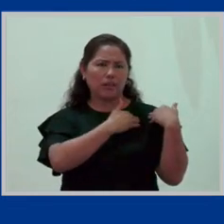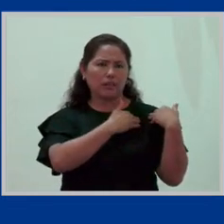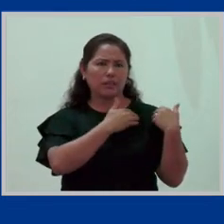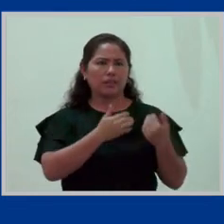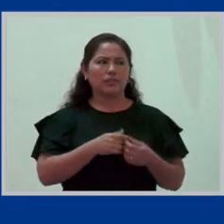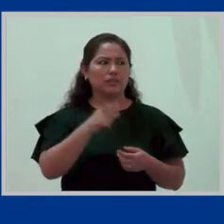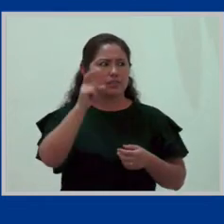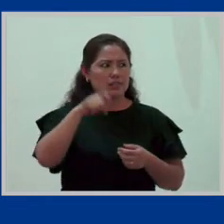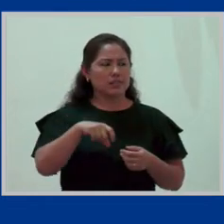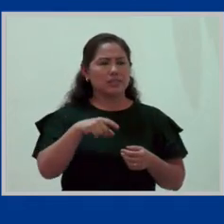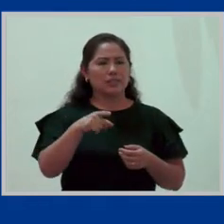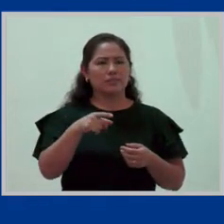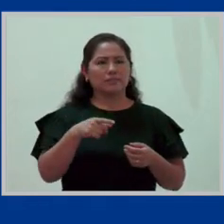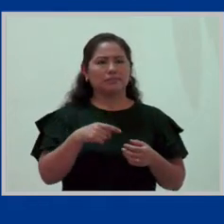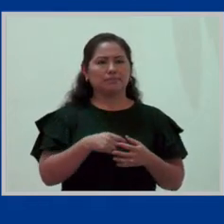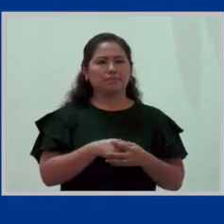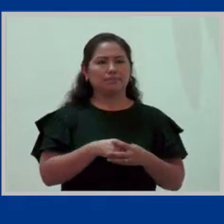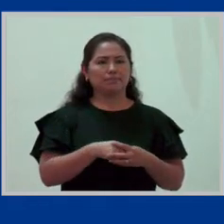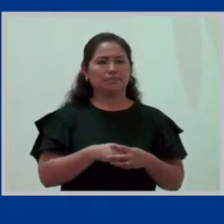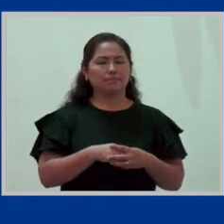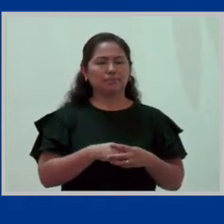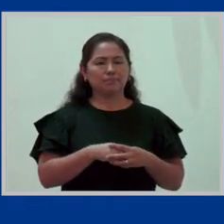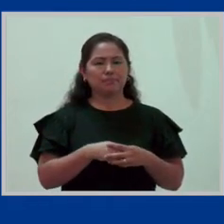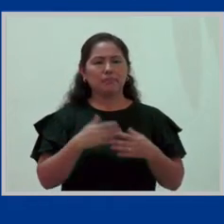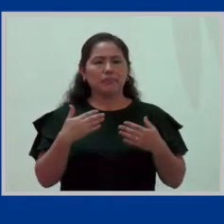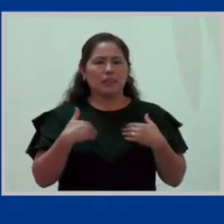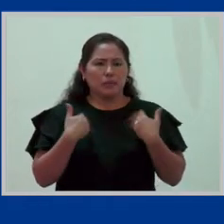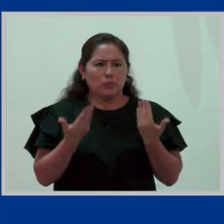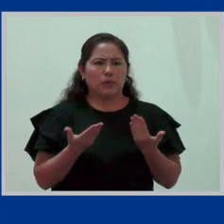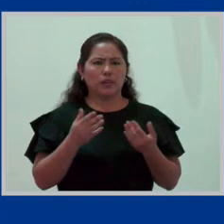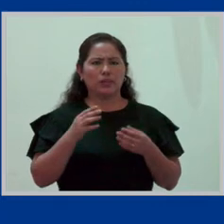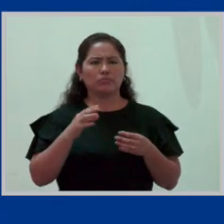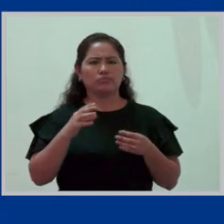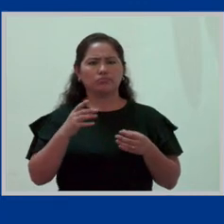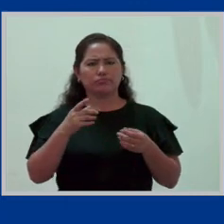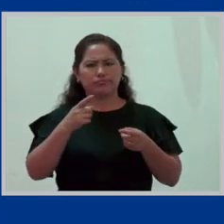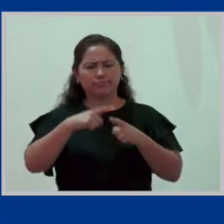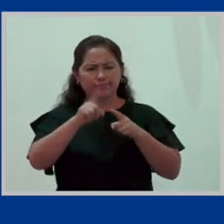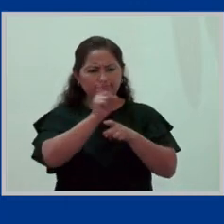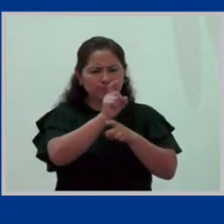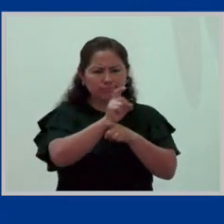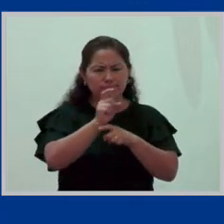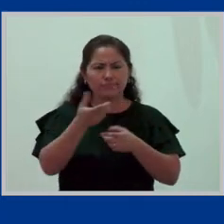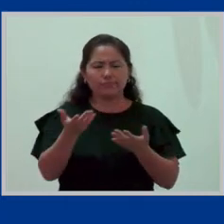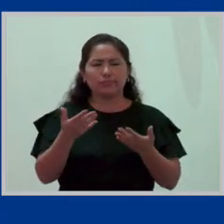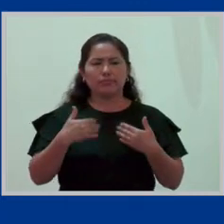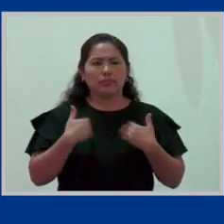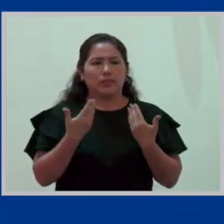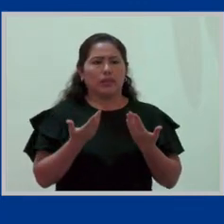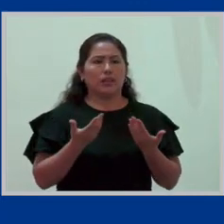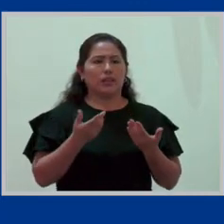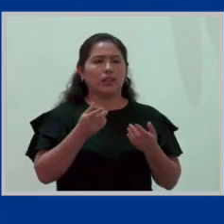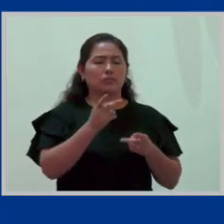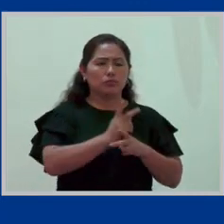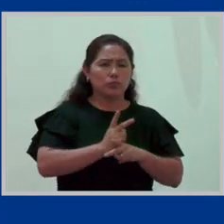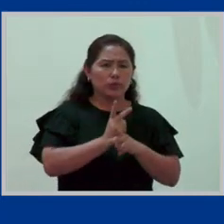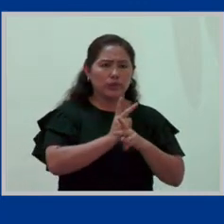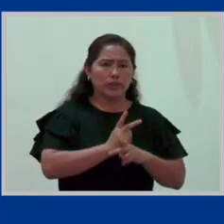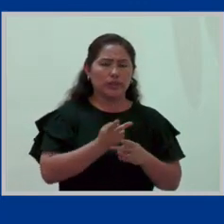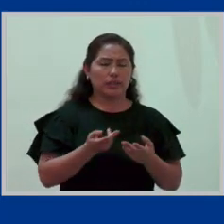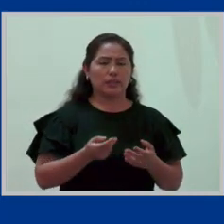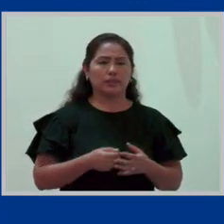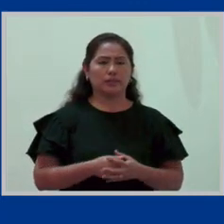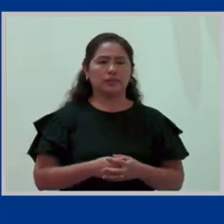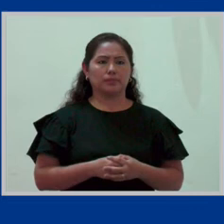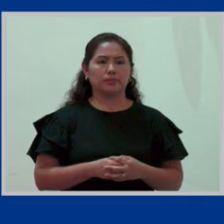sea pues, se pueda distribuir para cuidarla y también tenemos